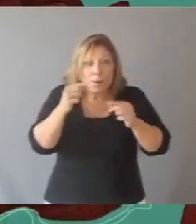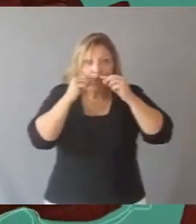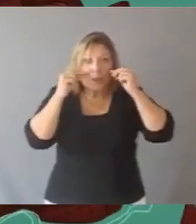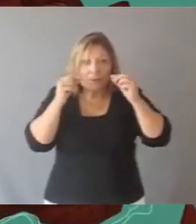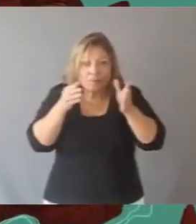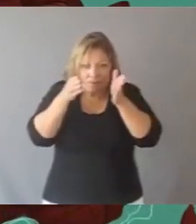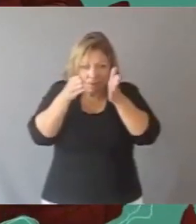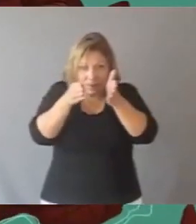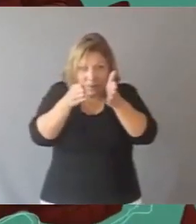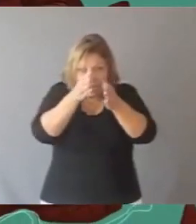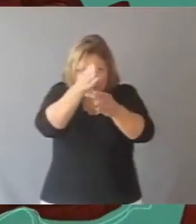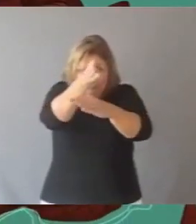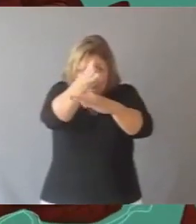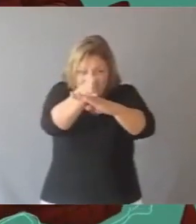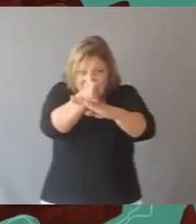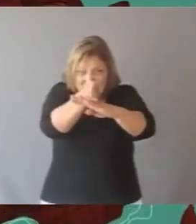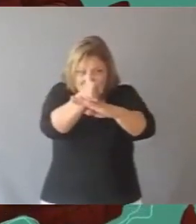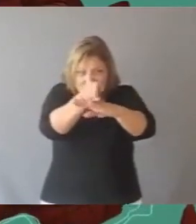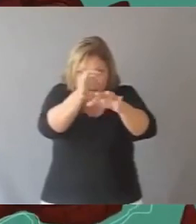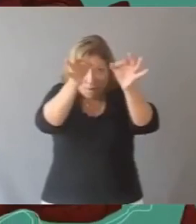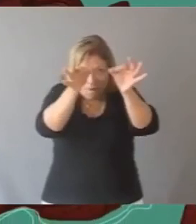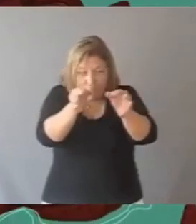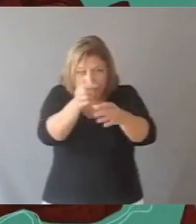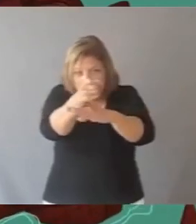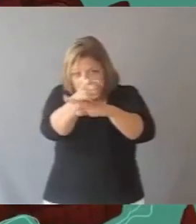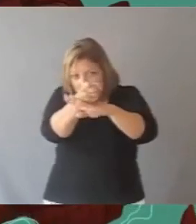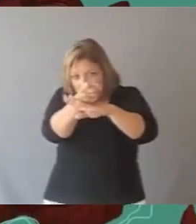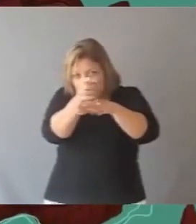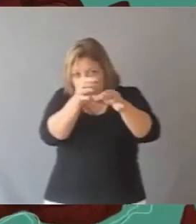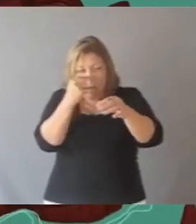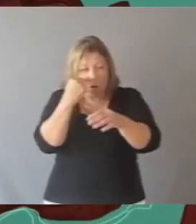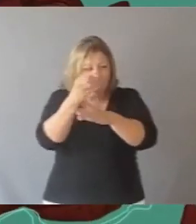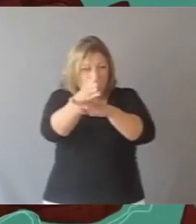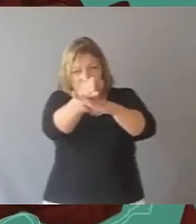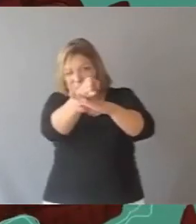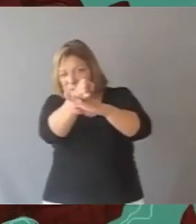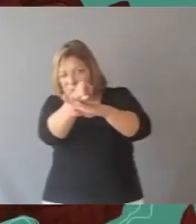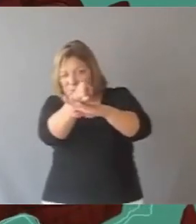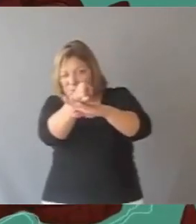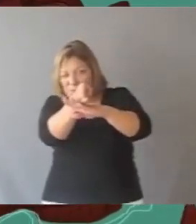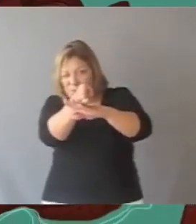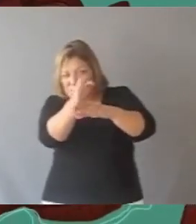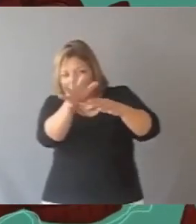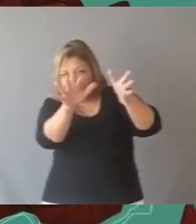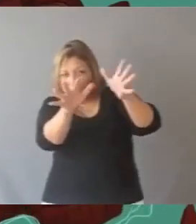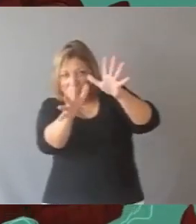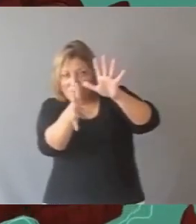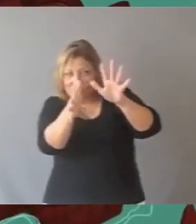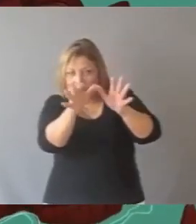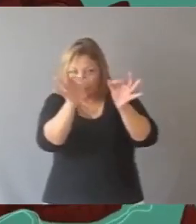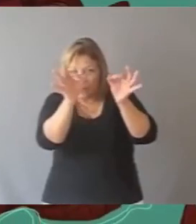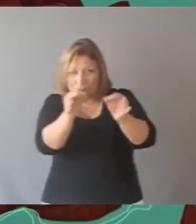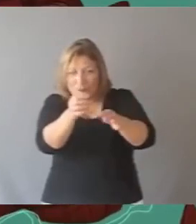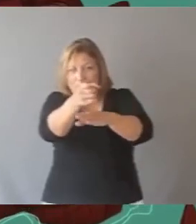surubí colocó el torpedo bien en el centro del boquete abierto, apuntando con un solo ojo y poniendo en movimiento el mecanismo del